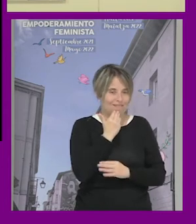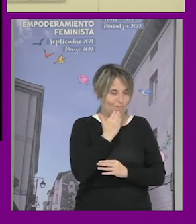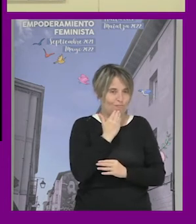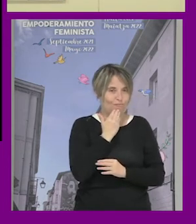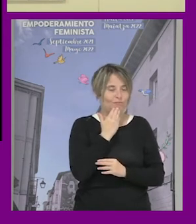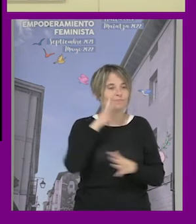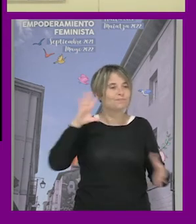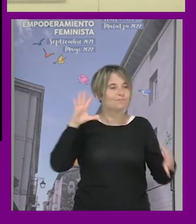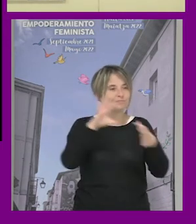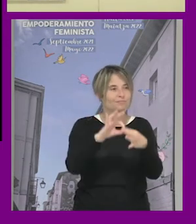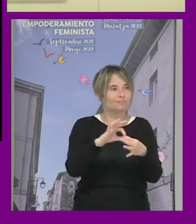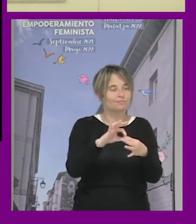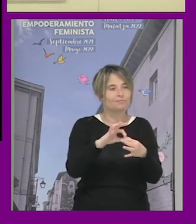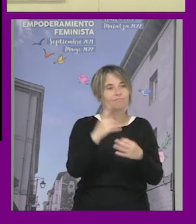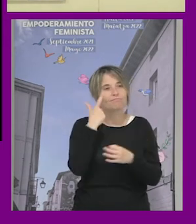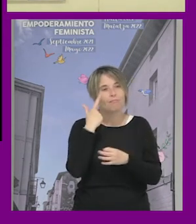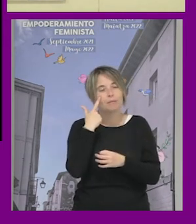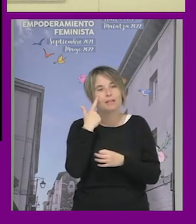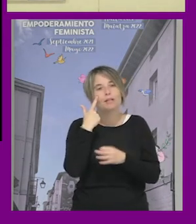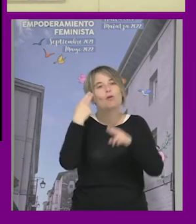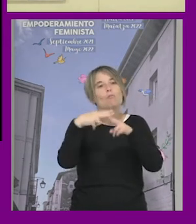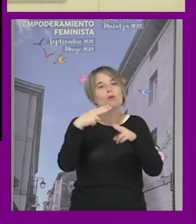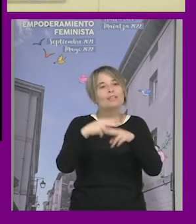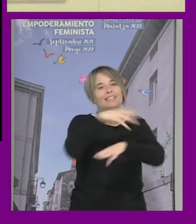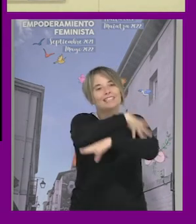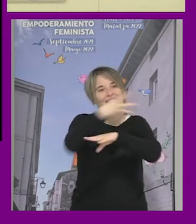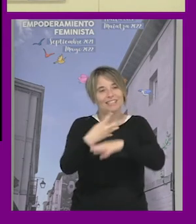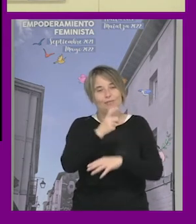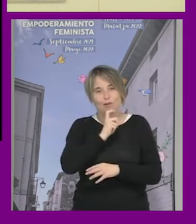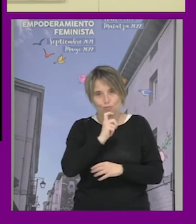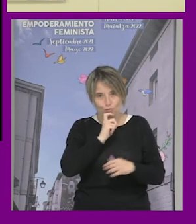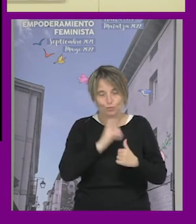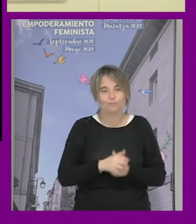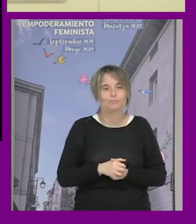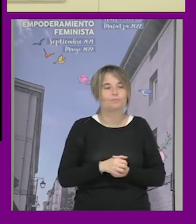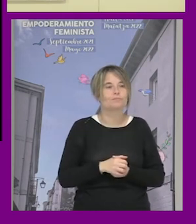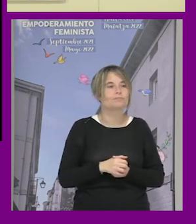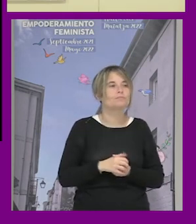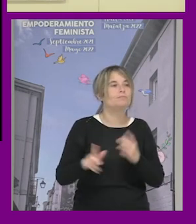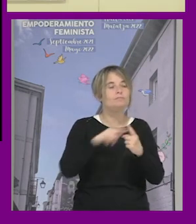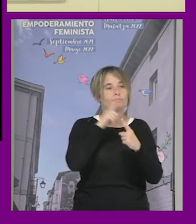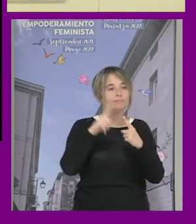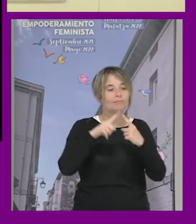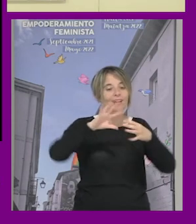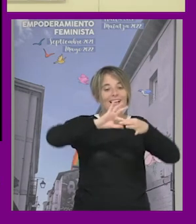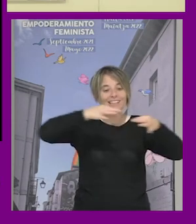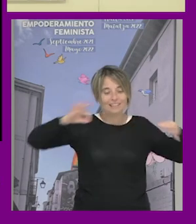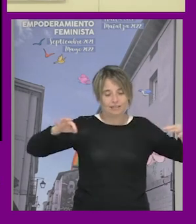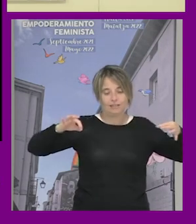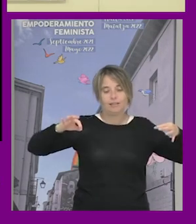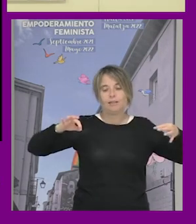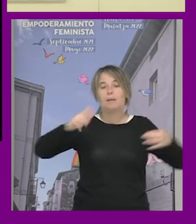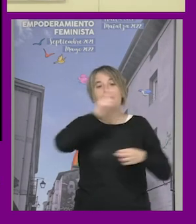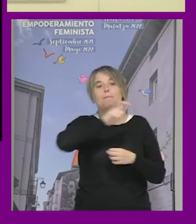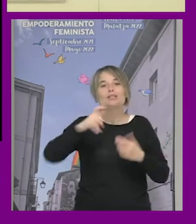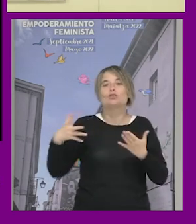en relación a a cómo afectan las políticas LGTBI en primer lugar la interseccionalidad plantea que todas